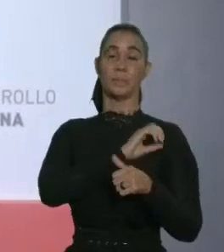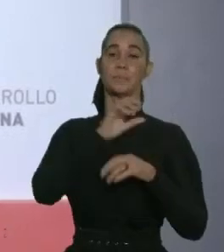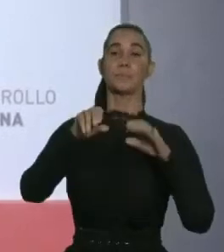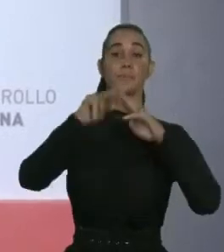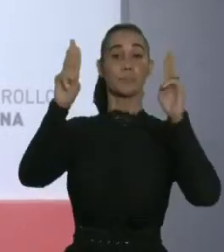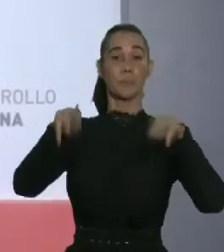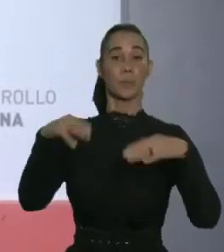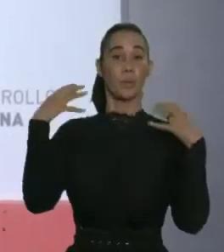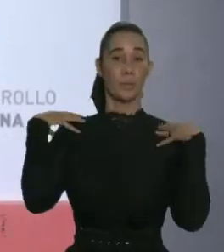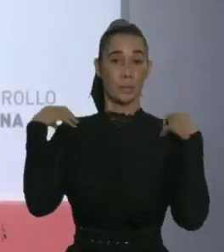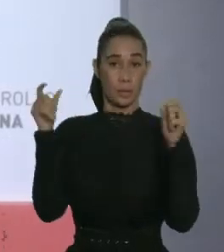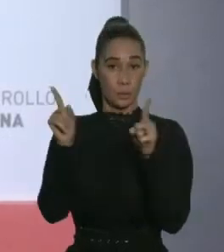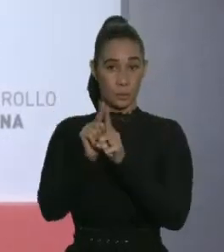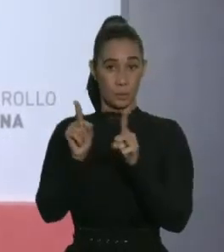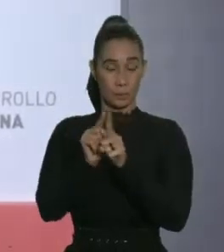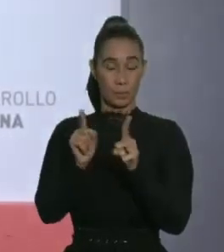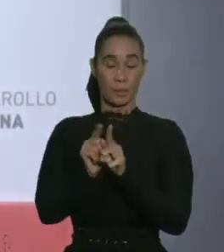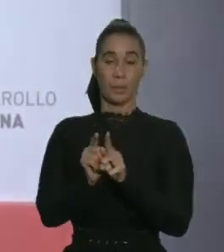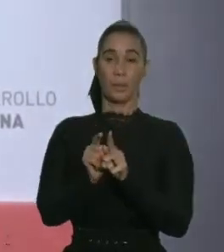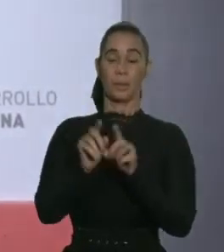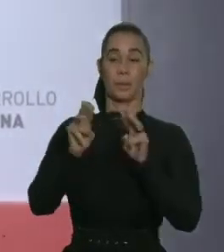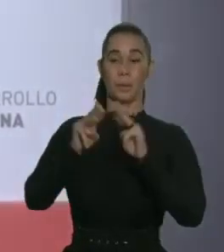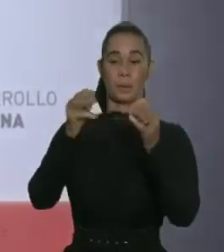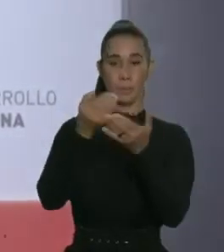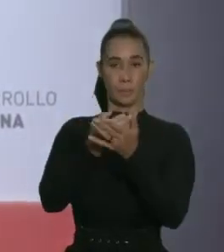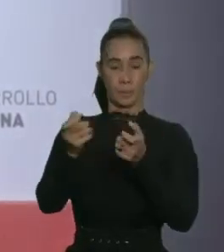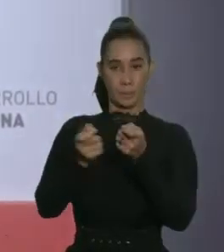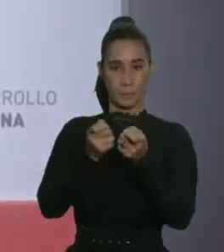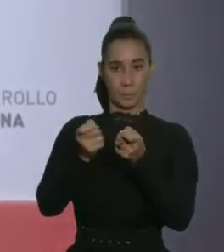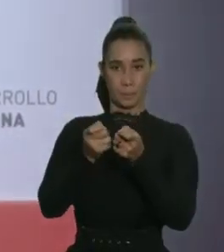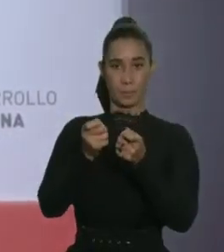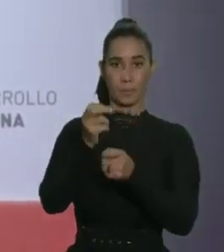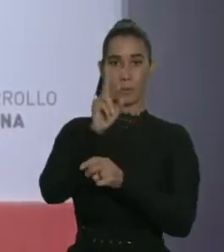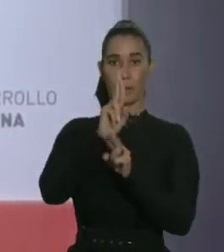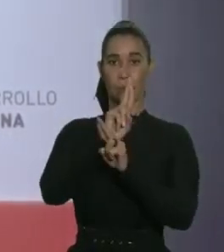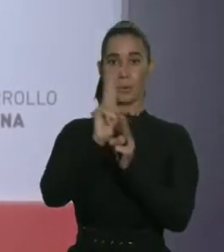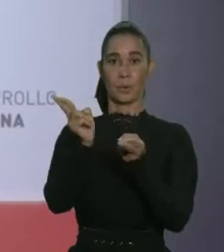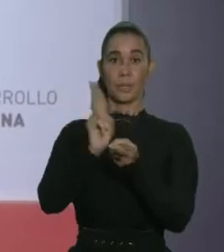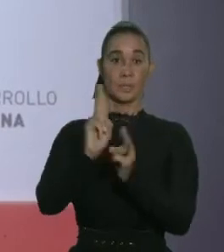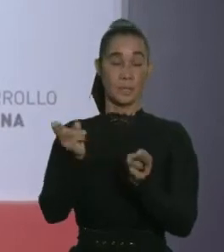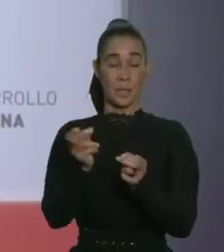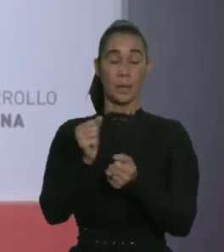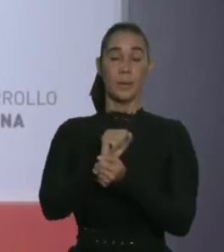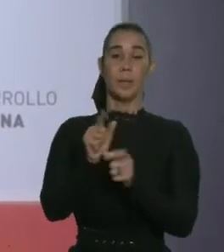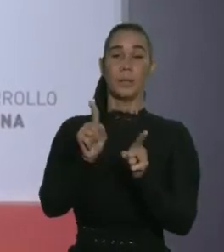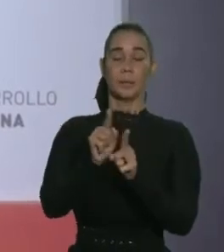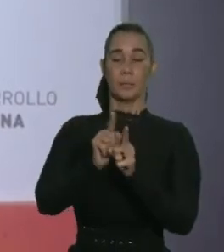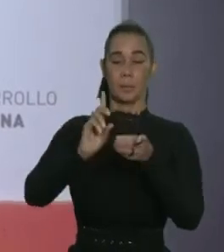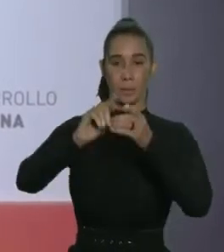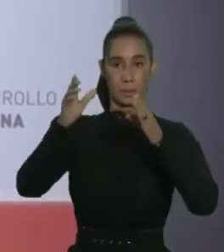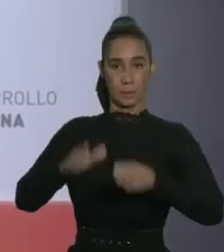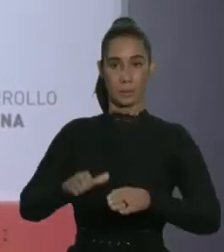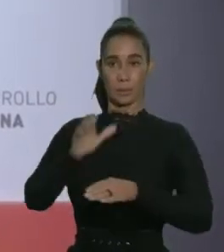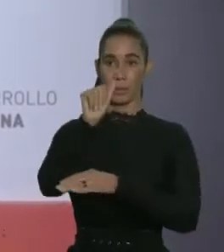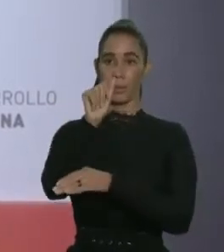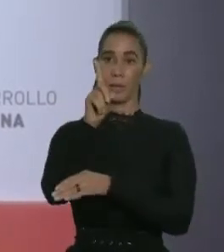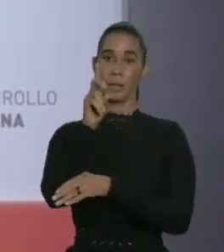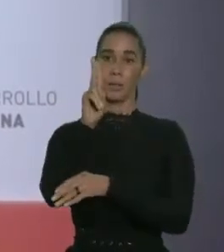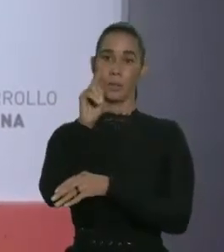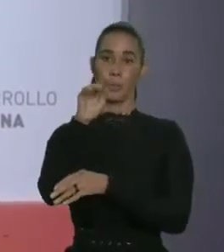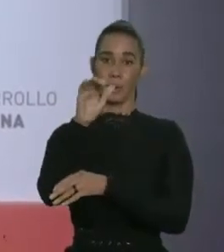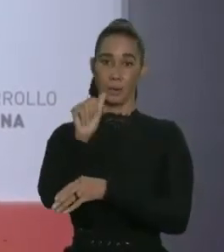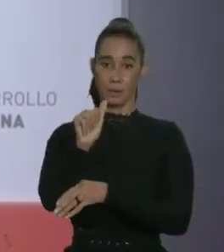Señor Samuel Pereira, administrador del Banco de Reservas, Eduardo Yayo Sanlo Batón, director general de aduanas,